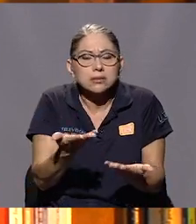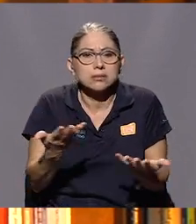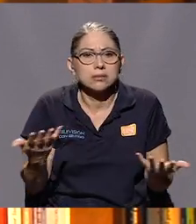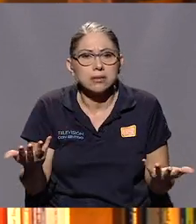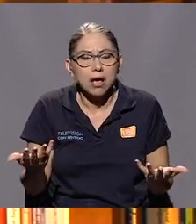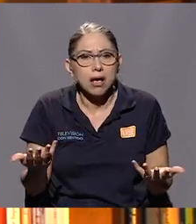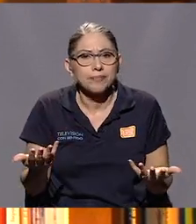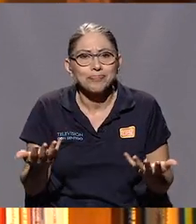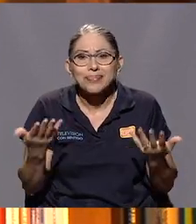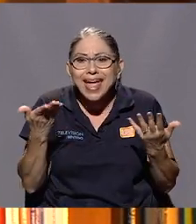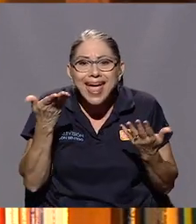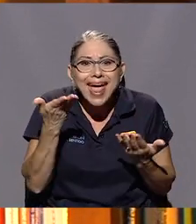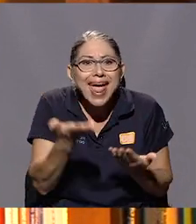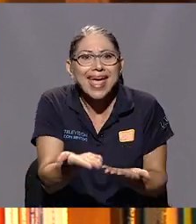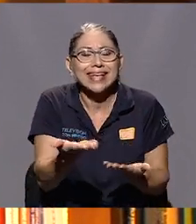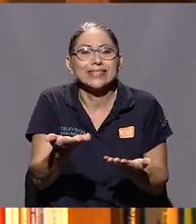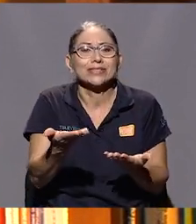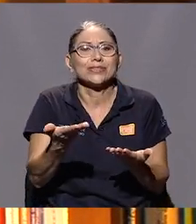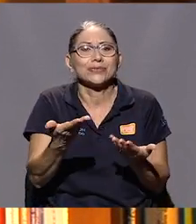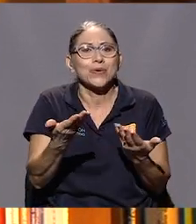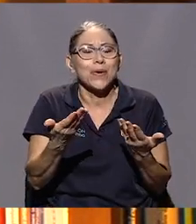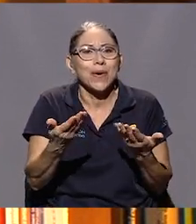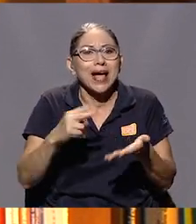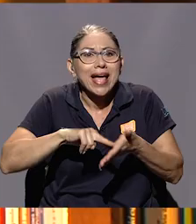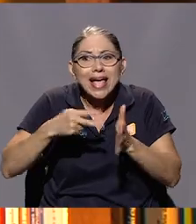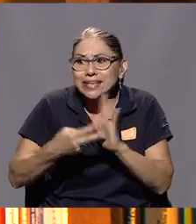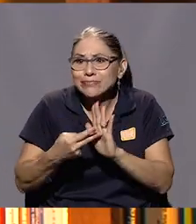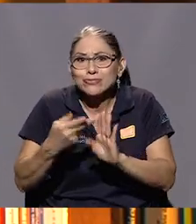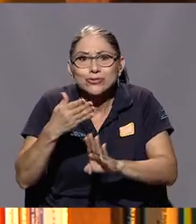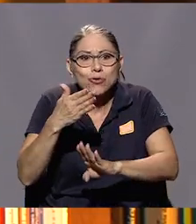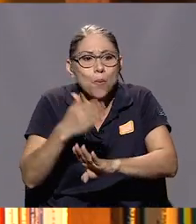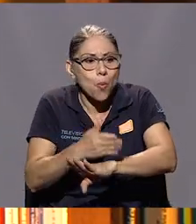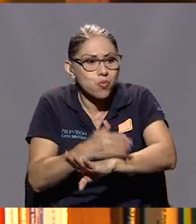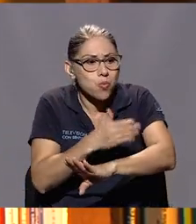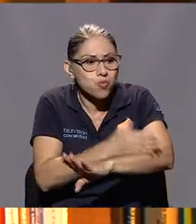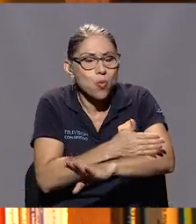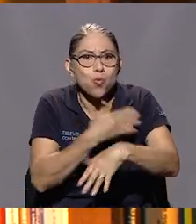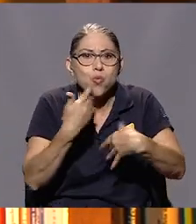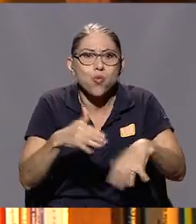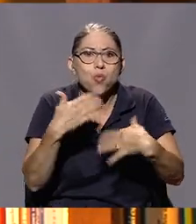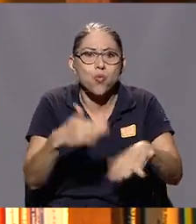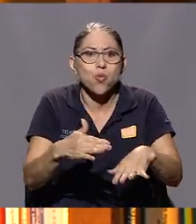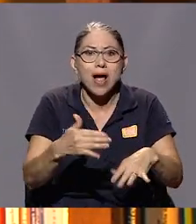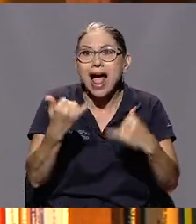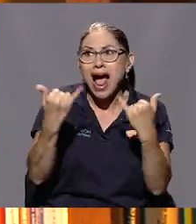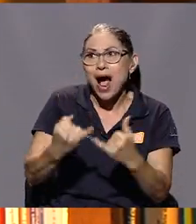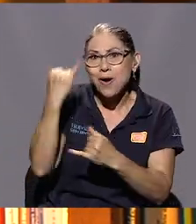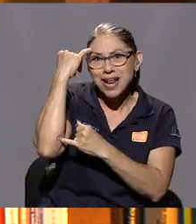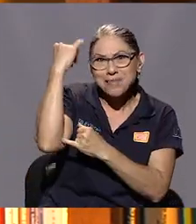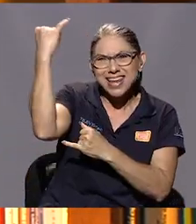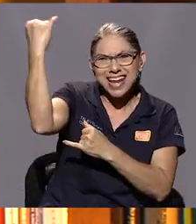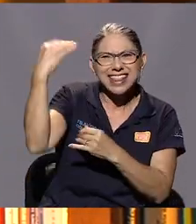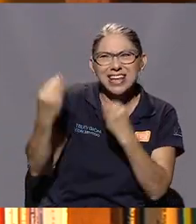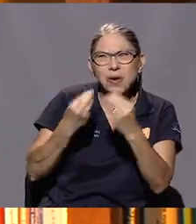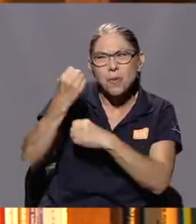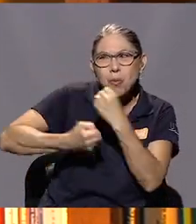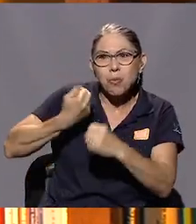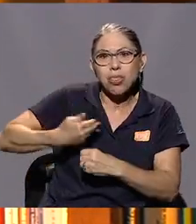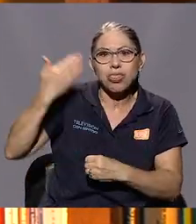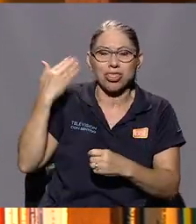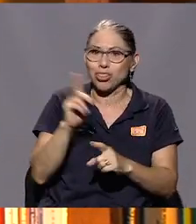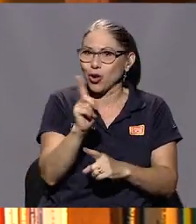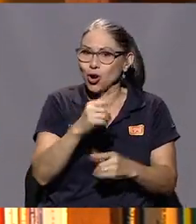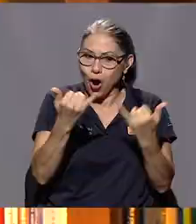y esto, y esto es la progresía todo lo que da, ahora imagínate lo que puede ser la caverna, no, no, no, esta es la